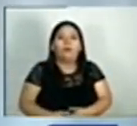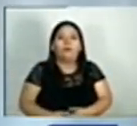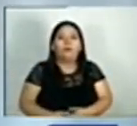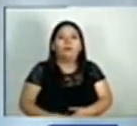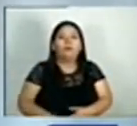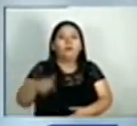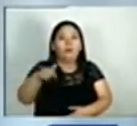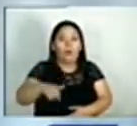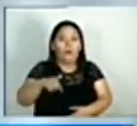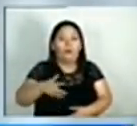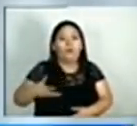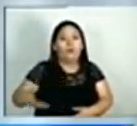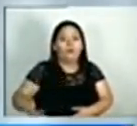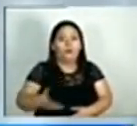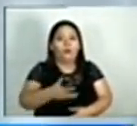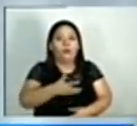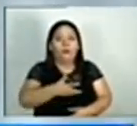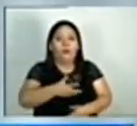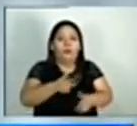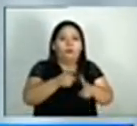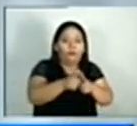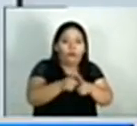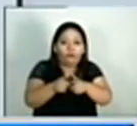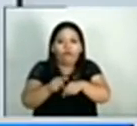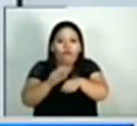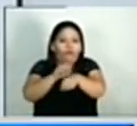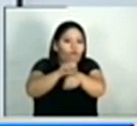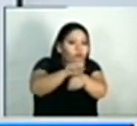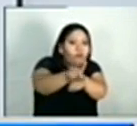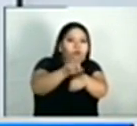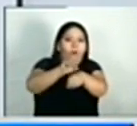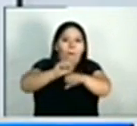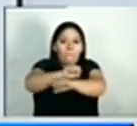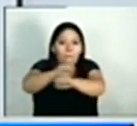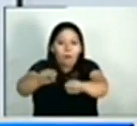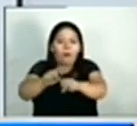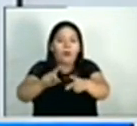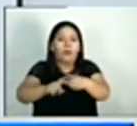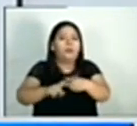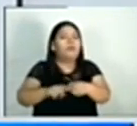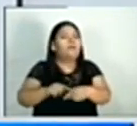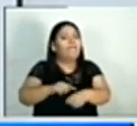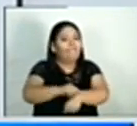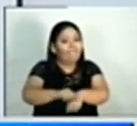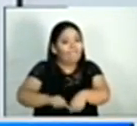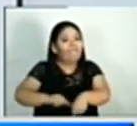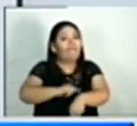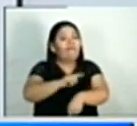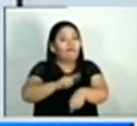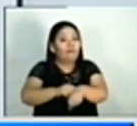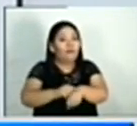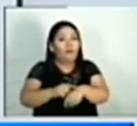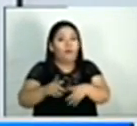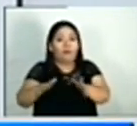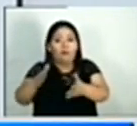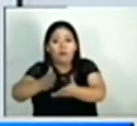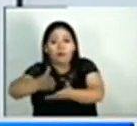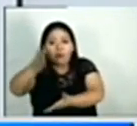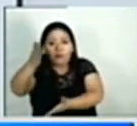una guerra, una guerra dura y muy larga, contra animales,